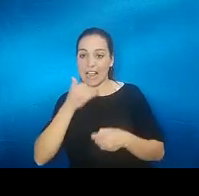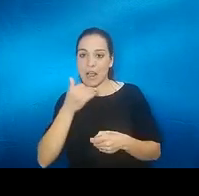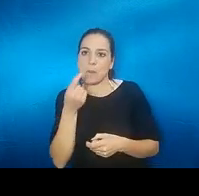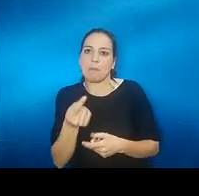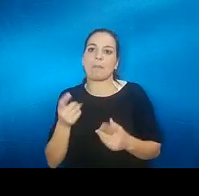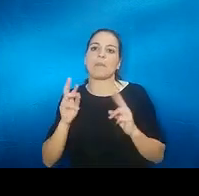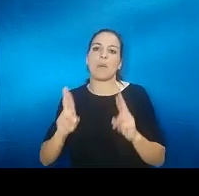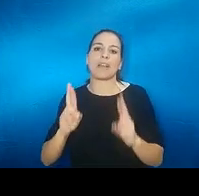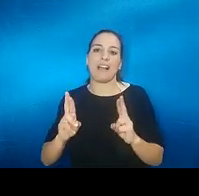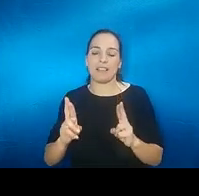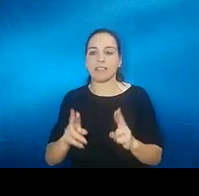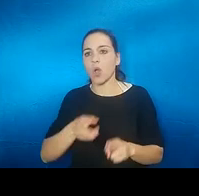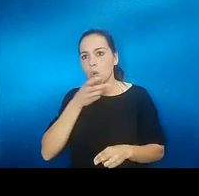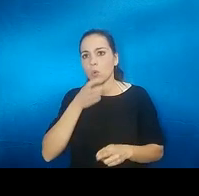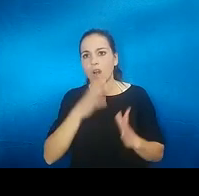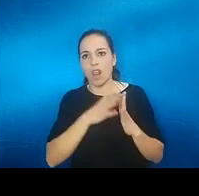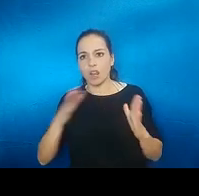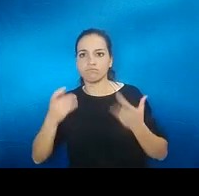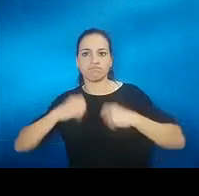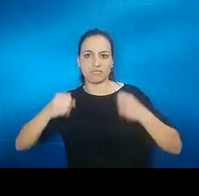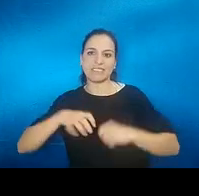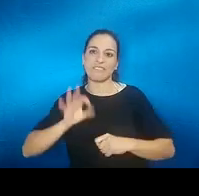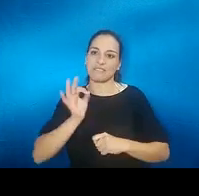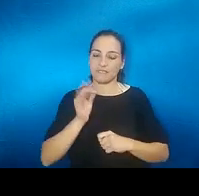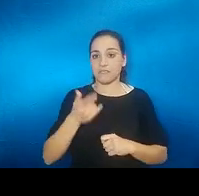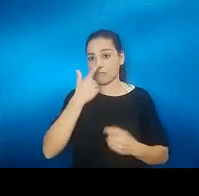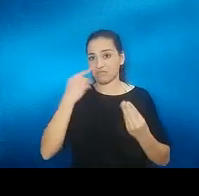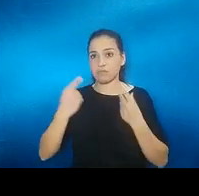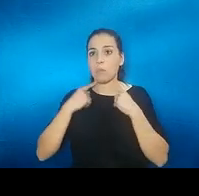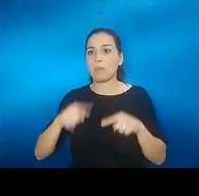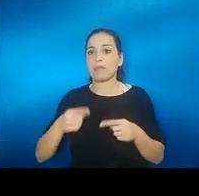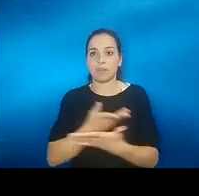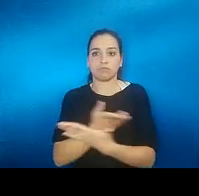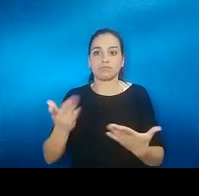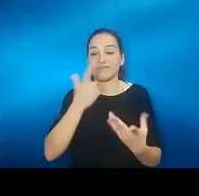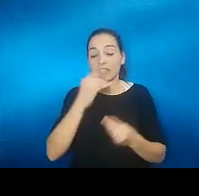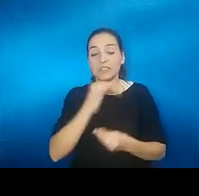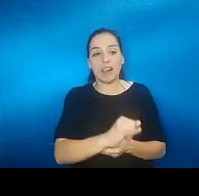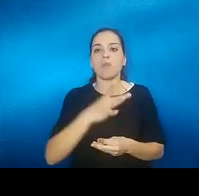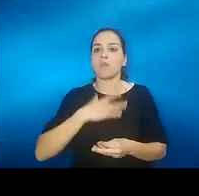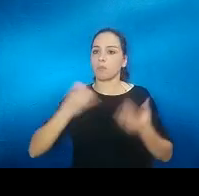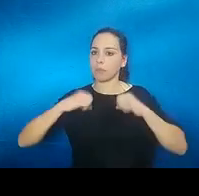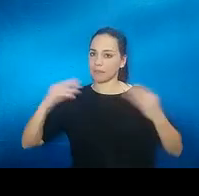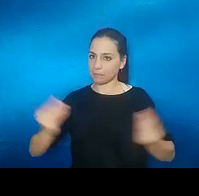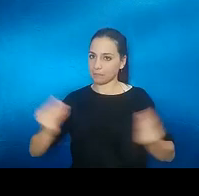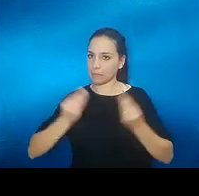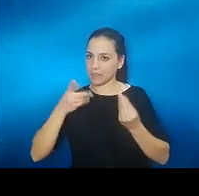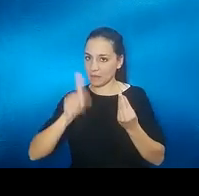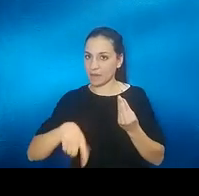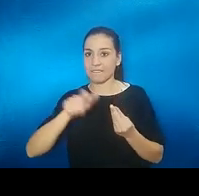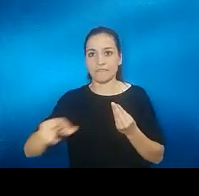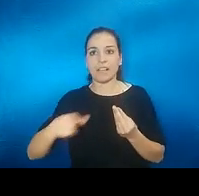esperanza y no solo sirve para los que hemos perdido el olfato sirve para todo el mundo para mejorar el olfato vale incluso nos lo preguntan gente de